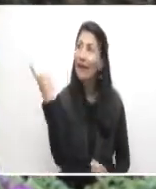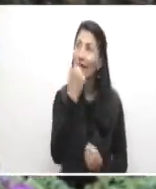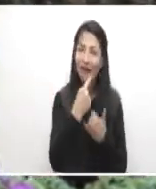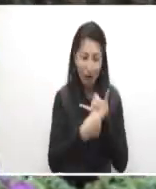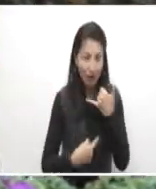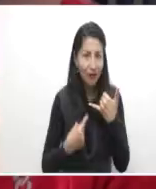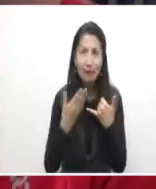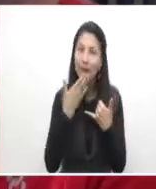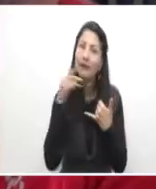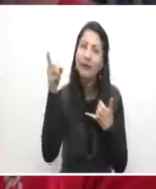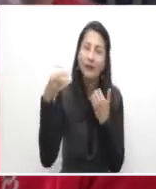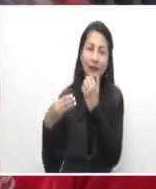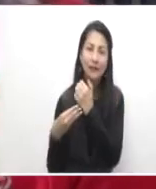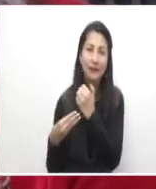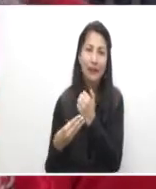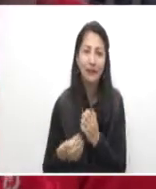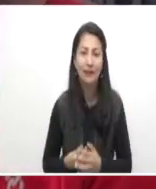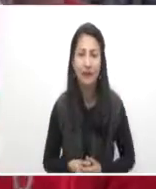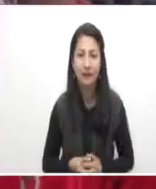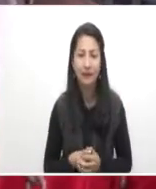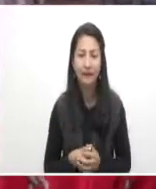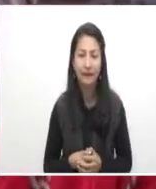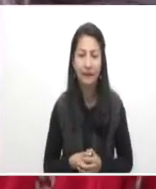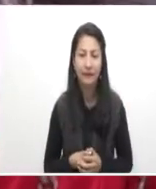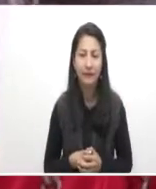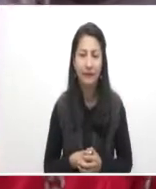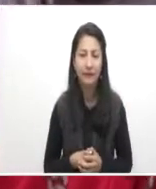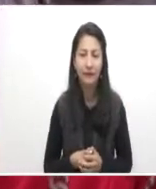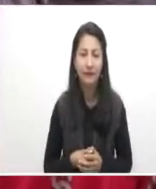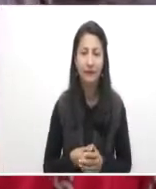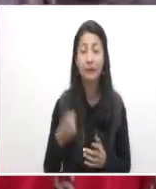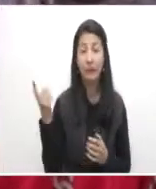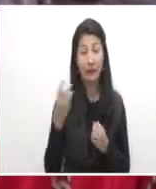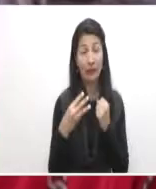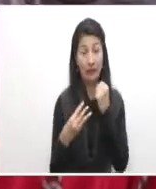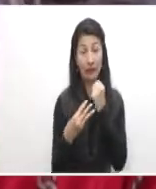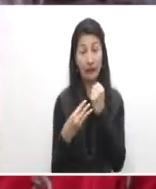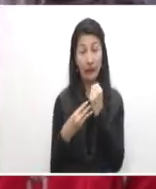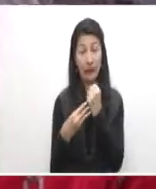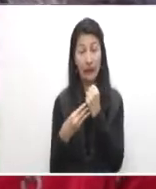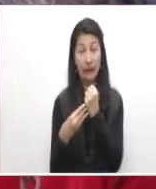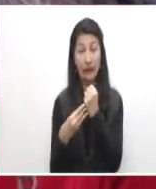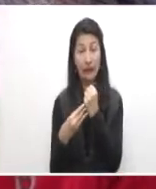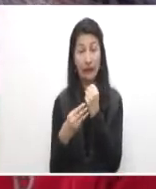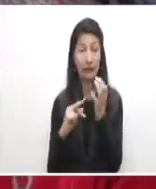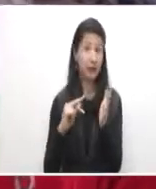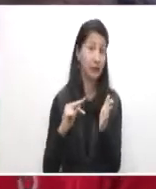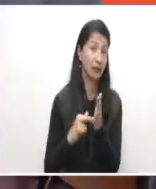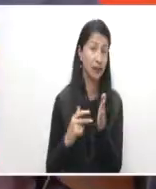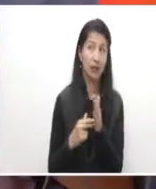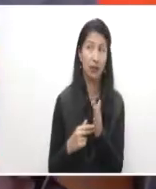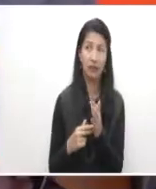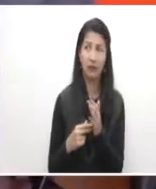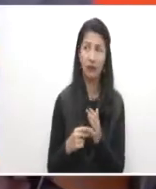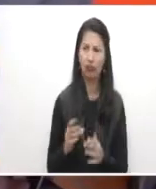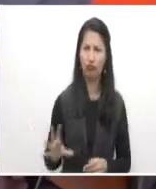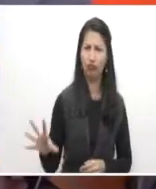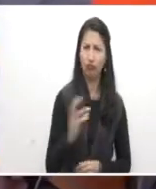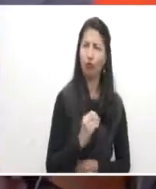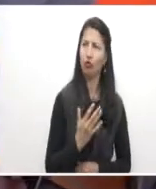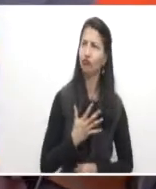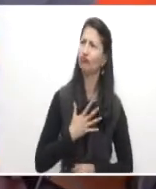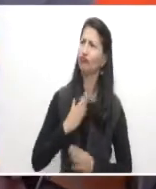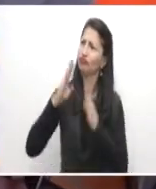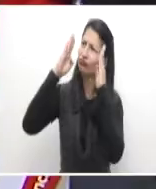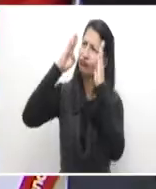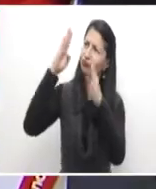de verdad que sí. El SENA es una institución de todos nosotros los colombianos y hace fácil el acceso a la